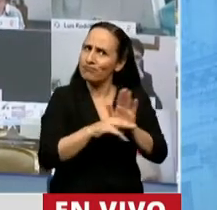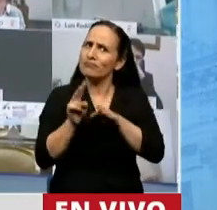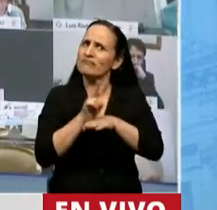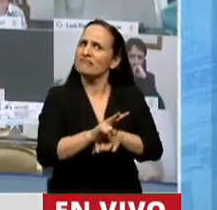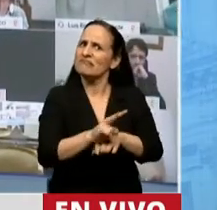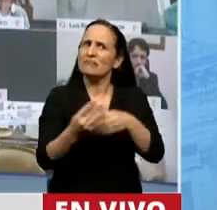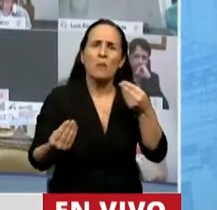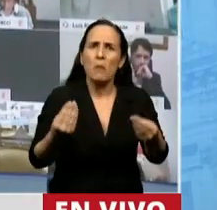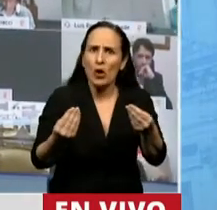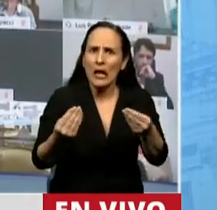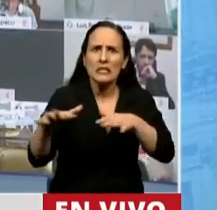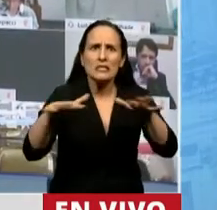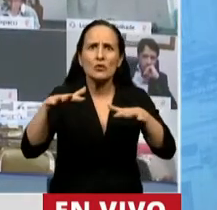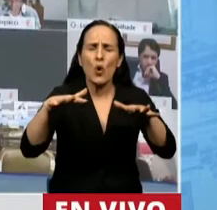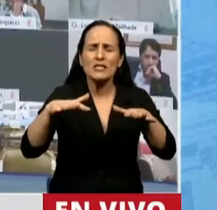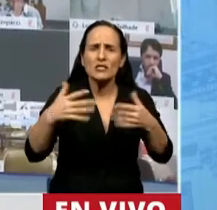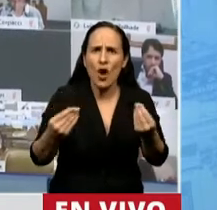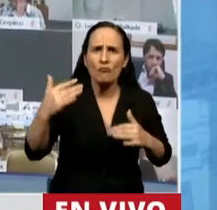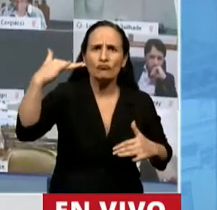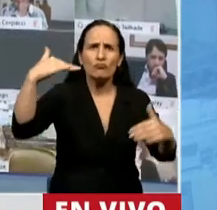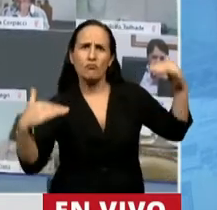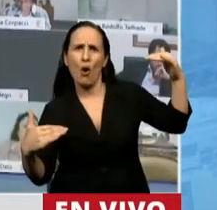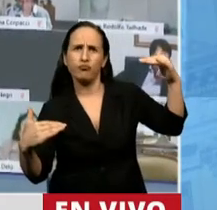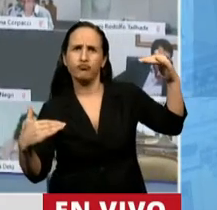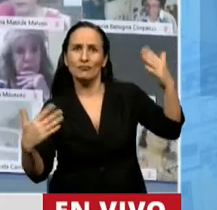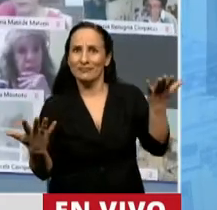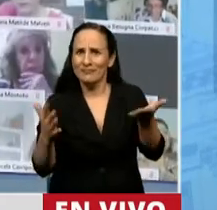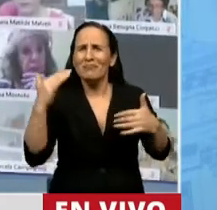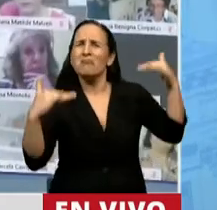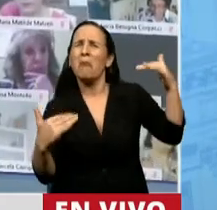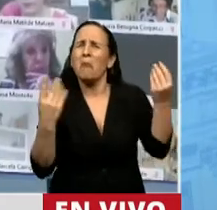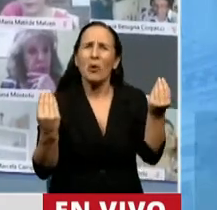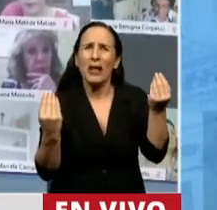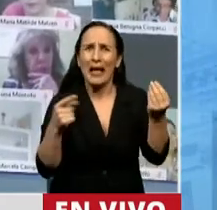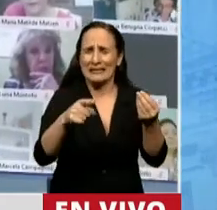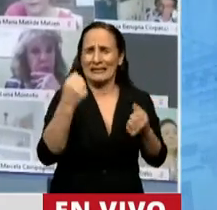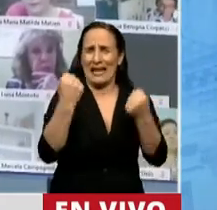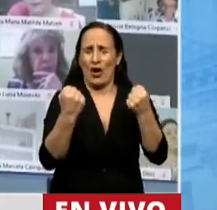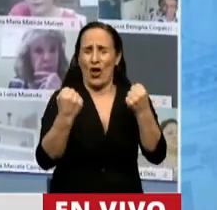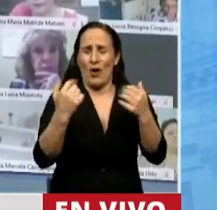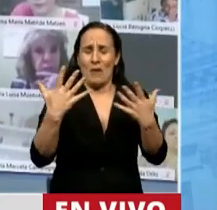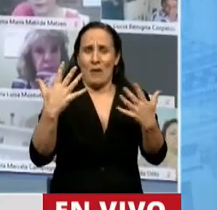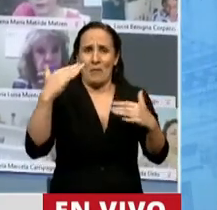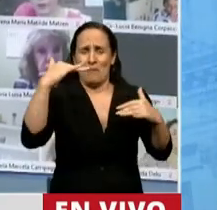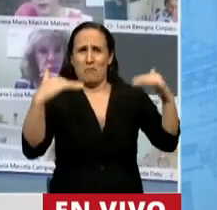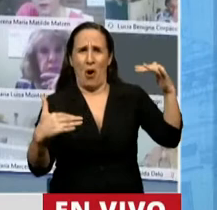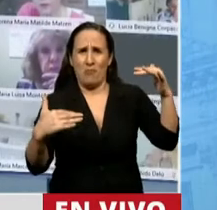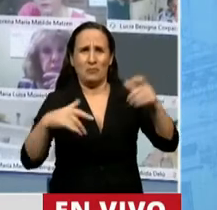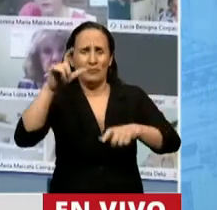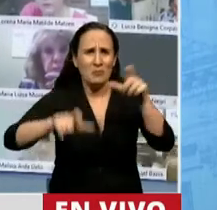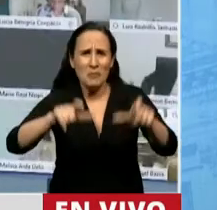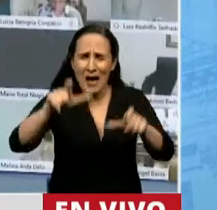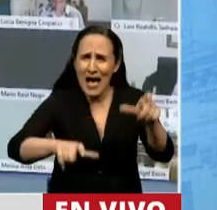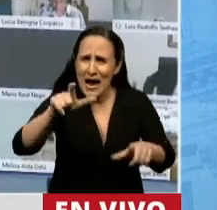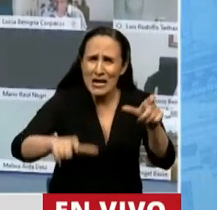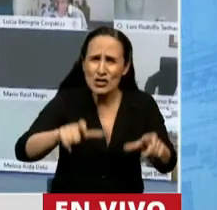ante la gran desigualdad que tiene un sistema económico que priva a la mayoría de las personas cuando